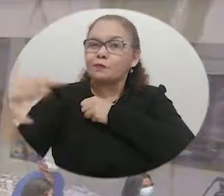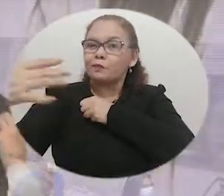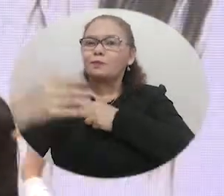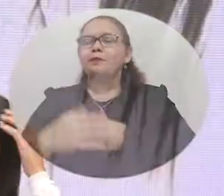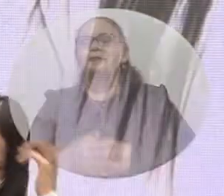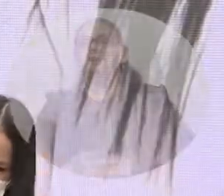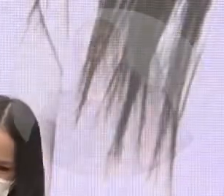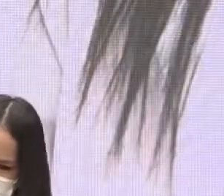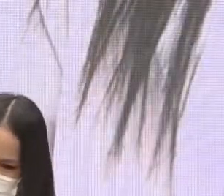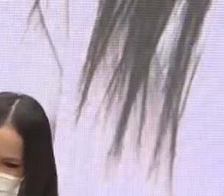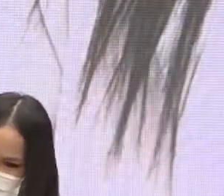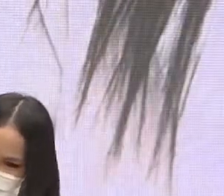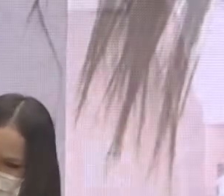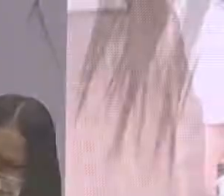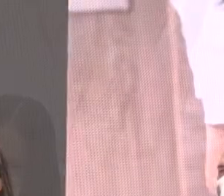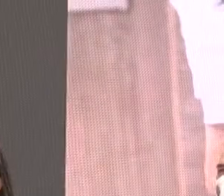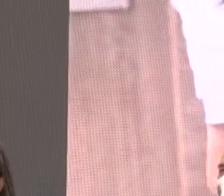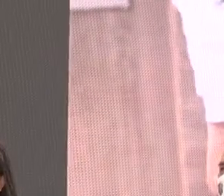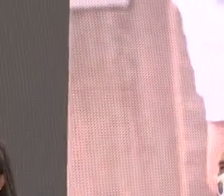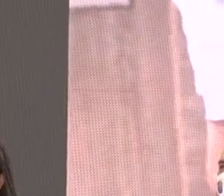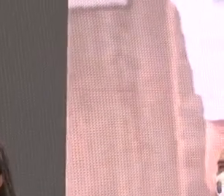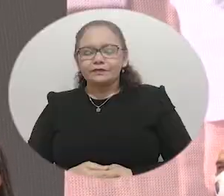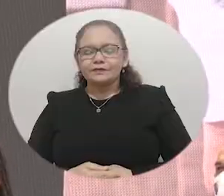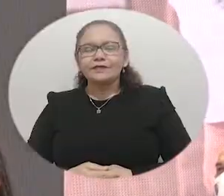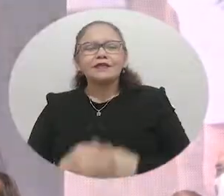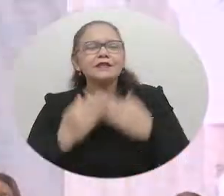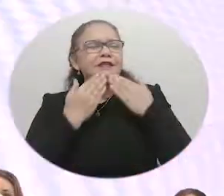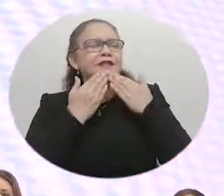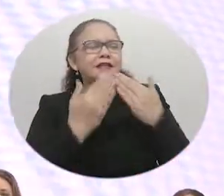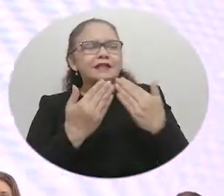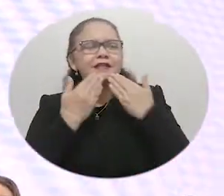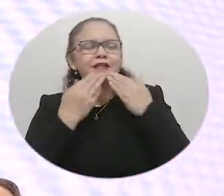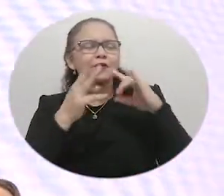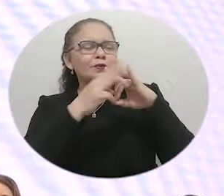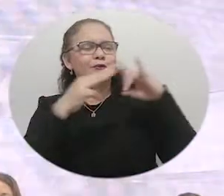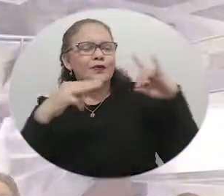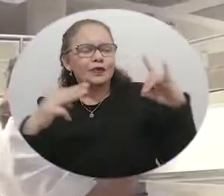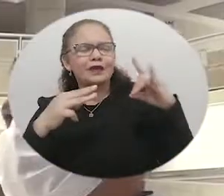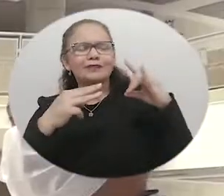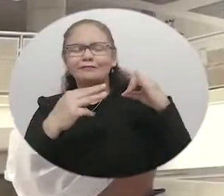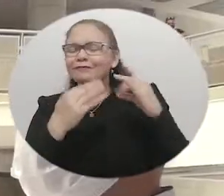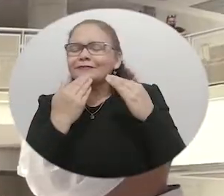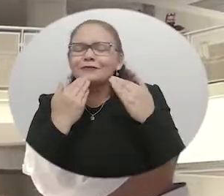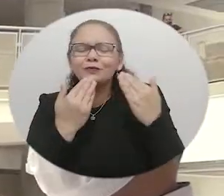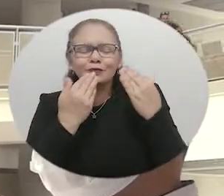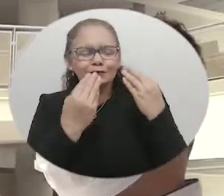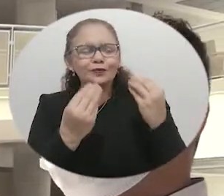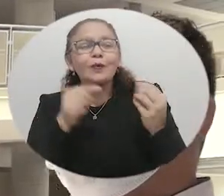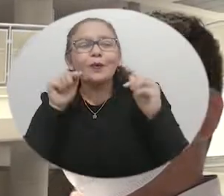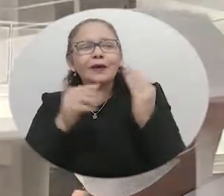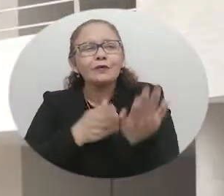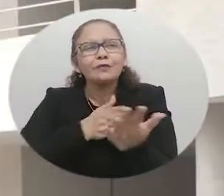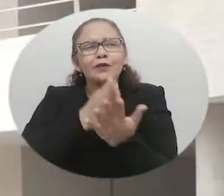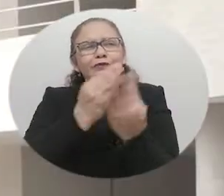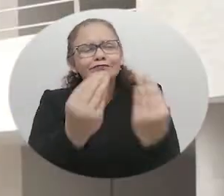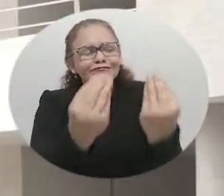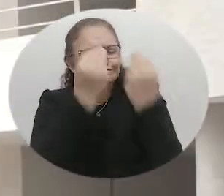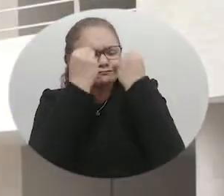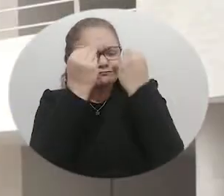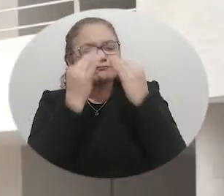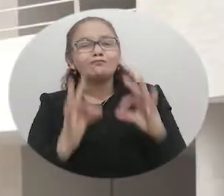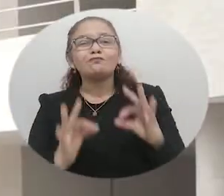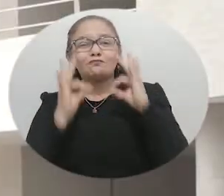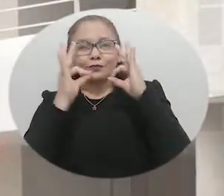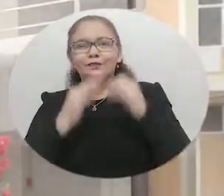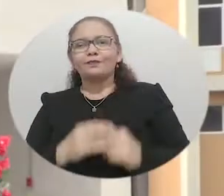muy agradecido con la universidad magdalena por tan excelente programa muy buenas bases